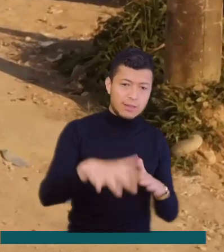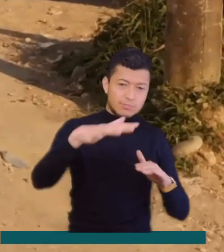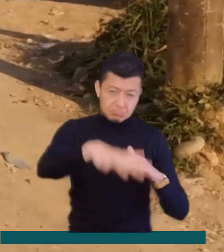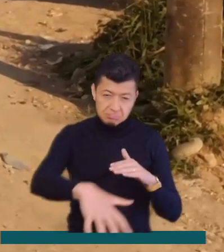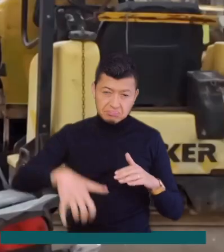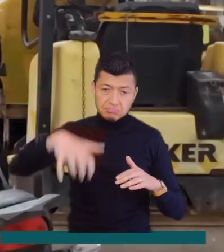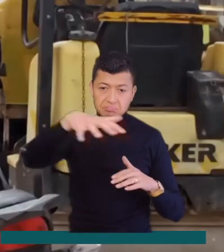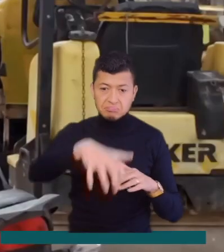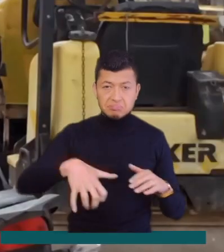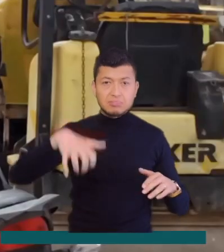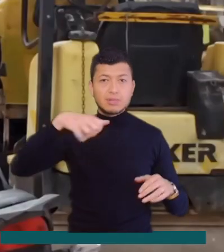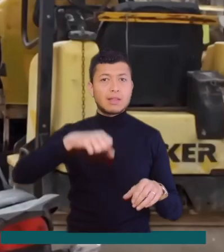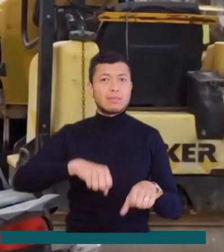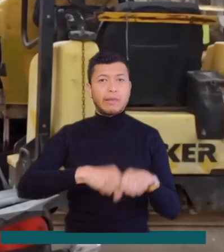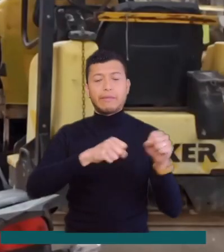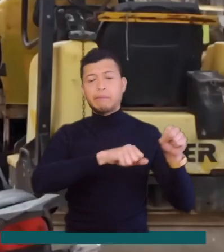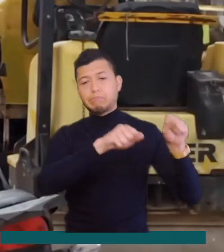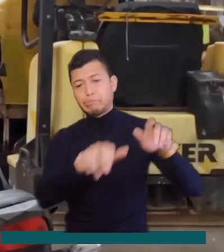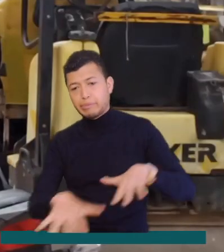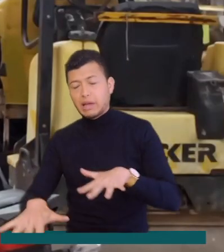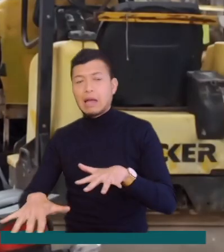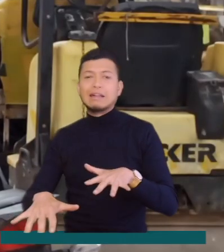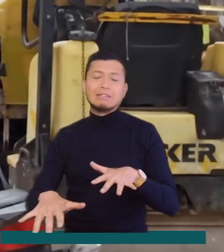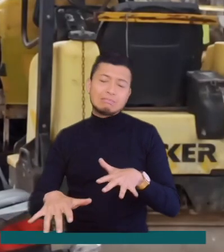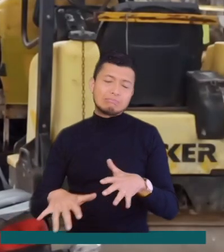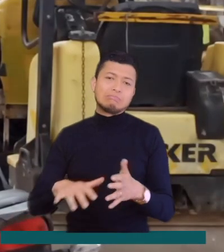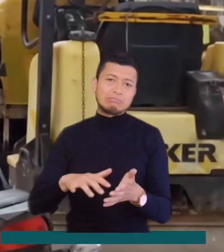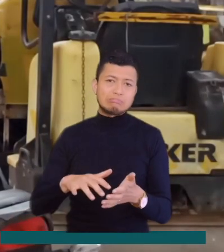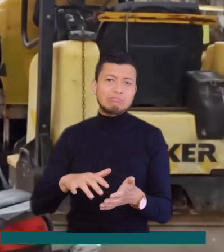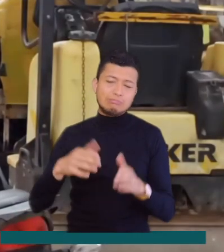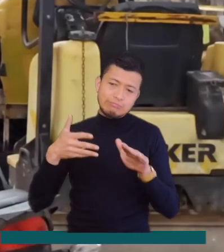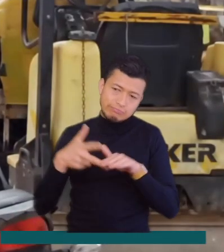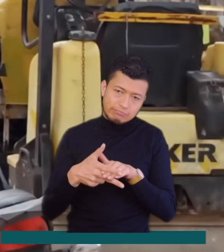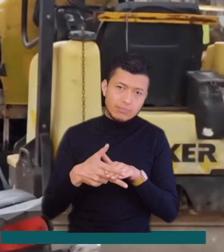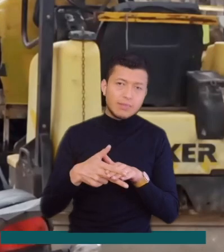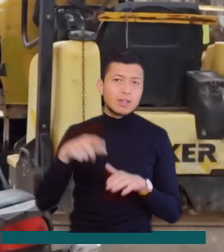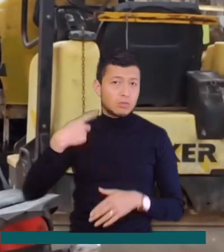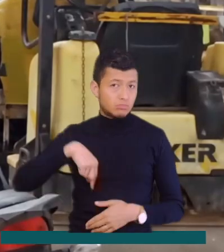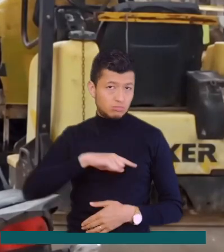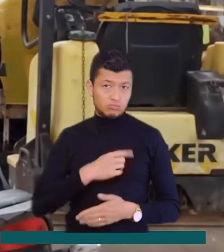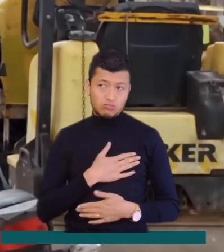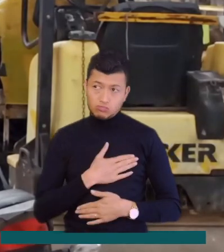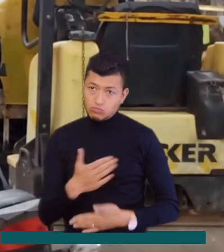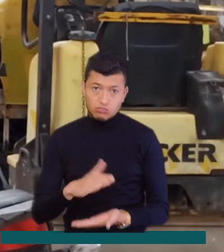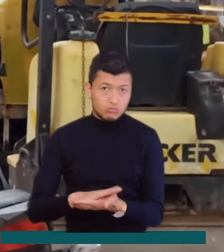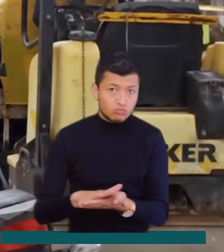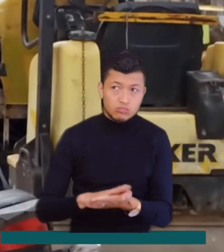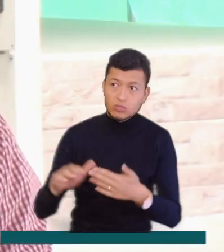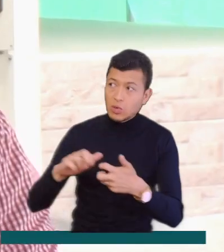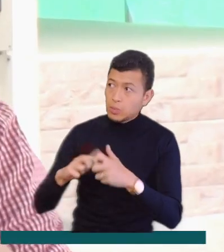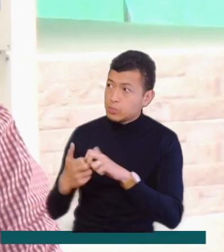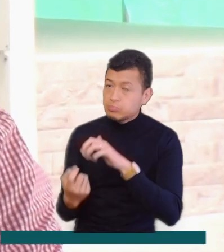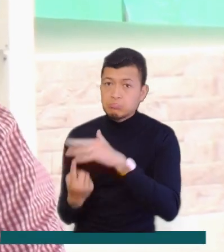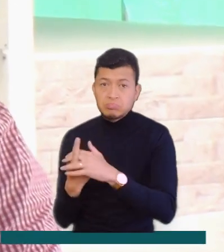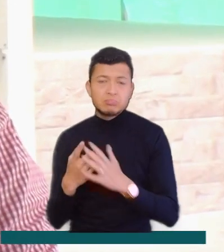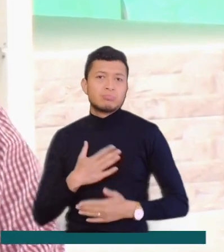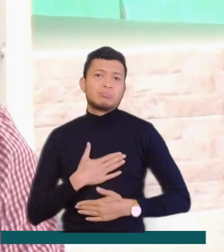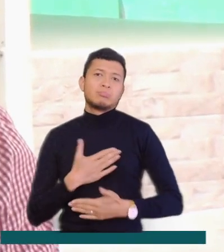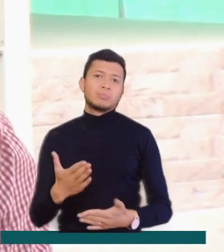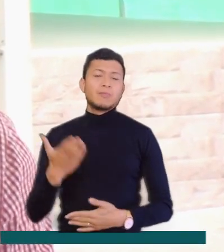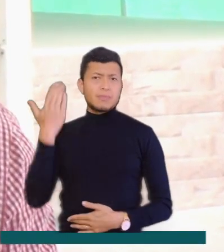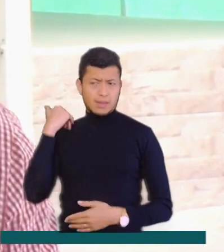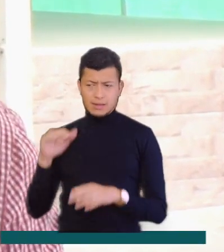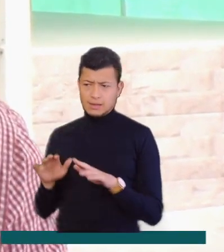excavaciones, se tienen que suspender, pero nosotros estamos prestos y hemos estado prestos a solucionar los problemas. Se generaron unas